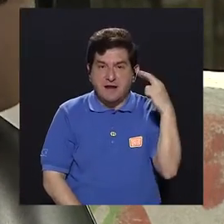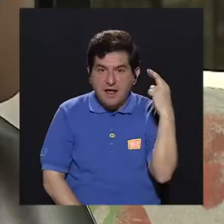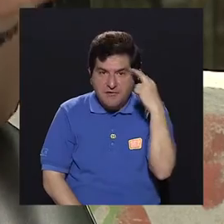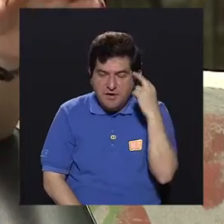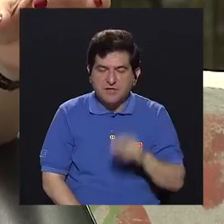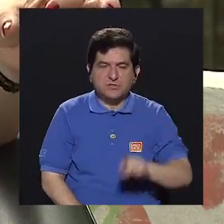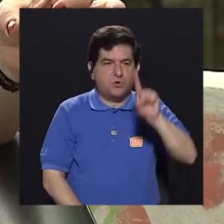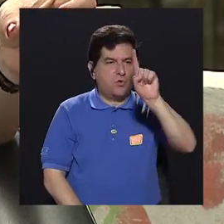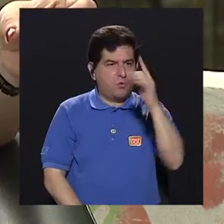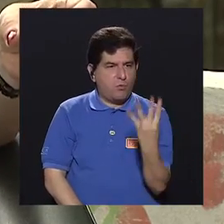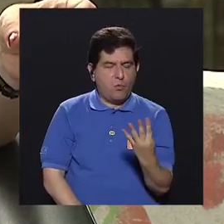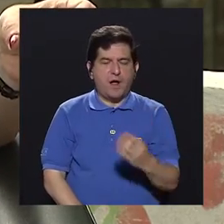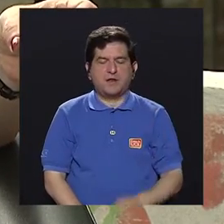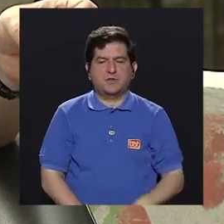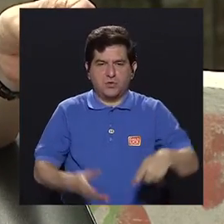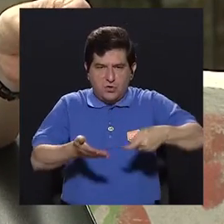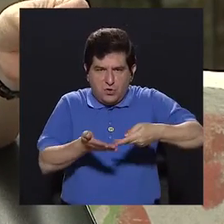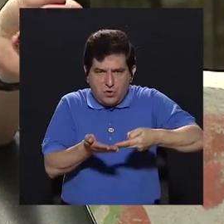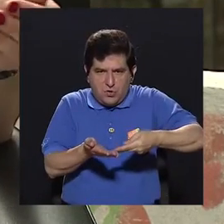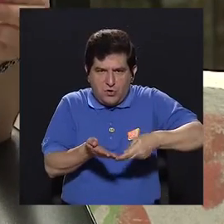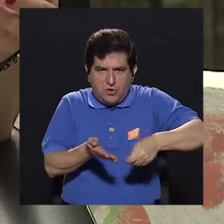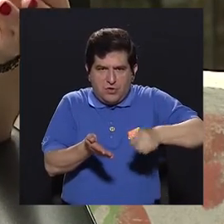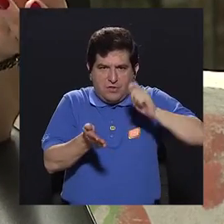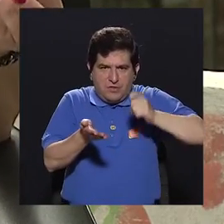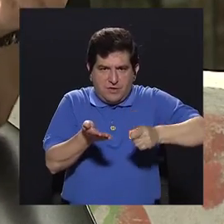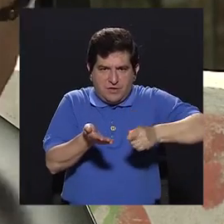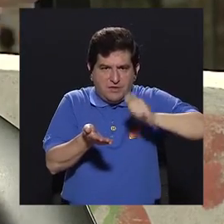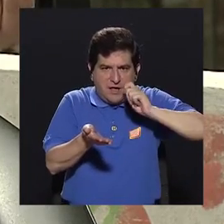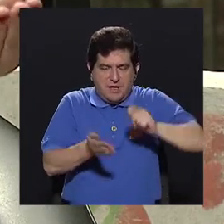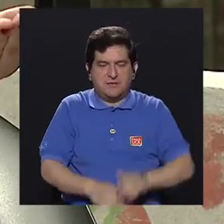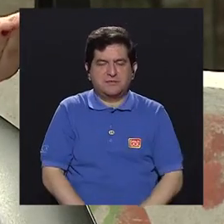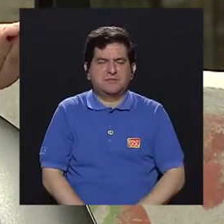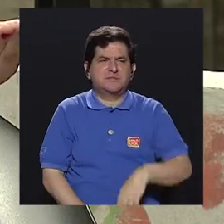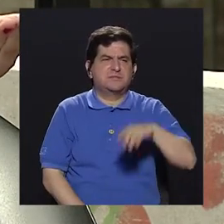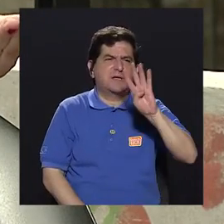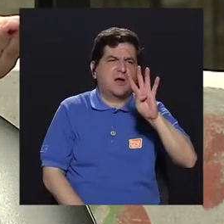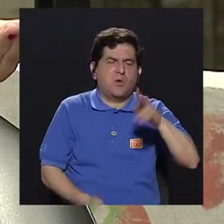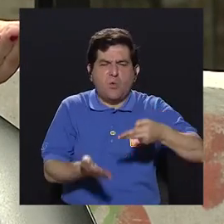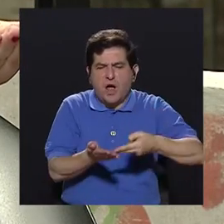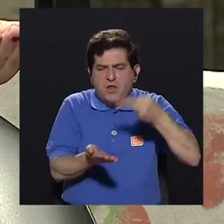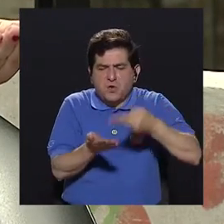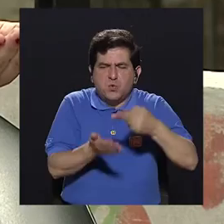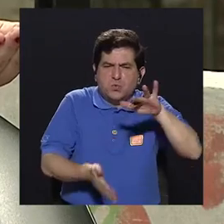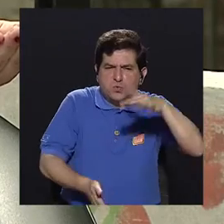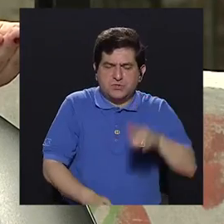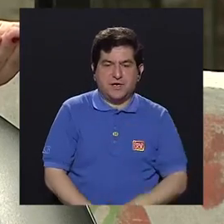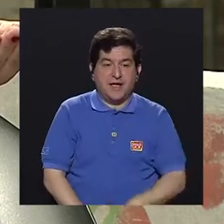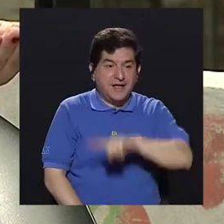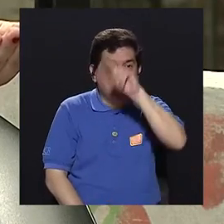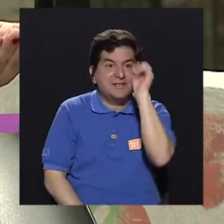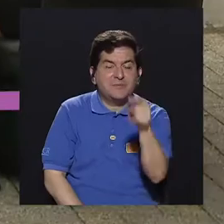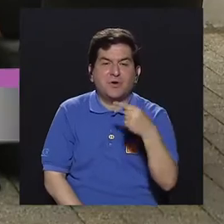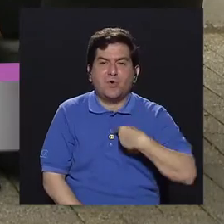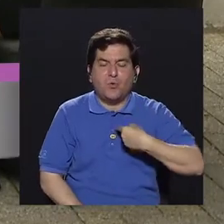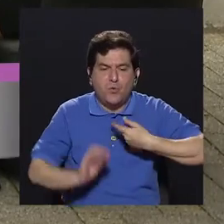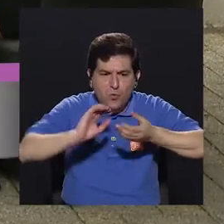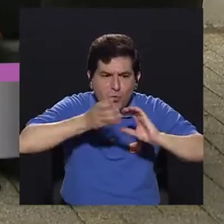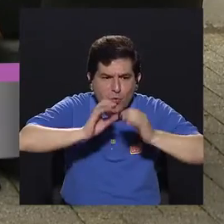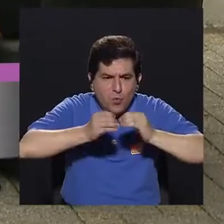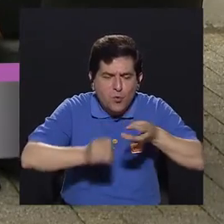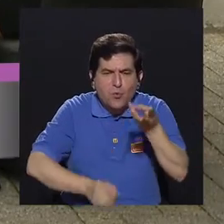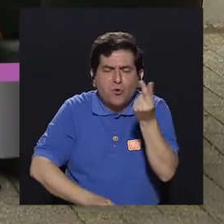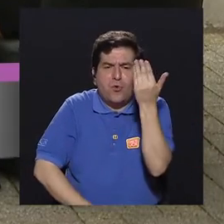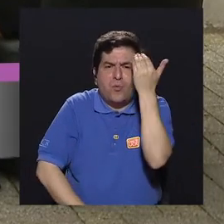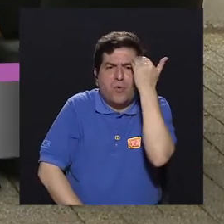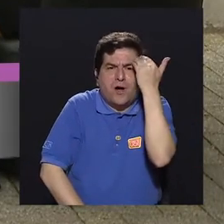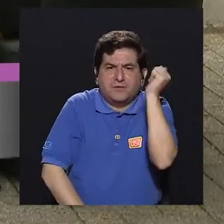un cuarto de taza que viene a ser unas 4 cucharadas. Esa era una pregunta, ¿cómo calculamos las